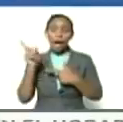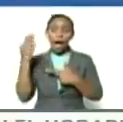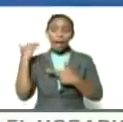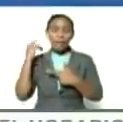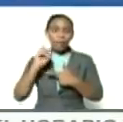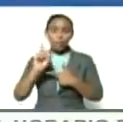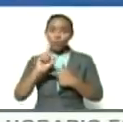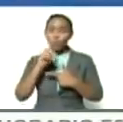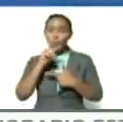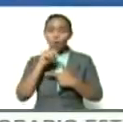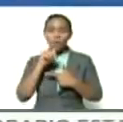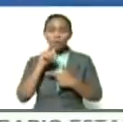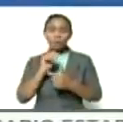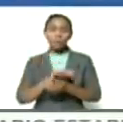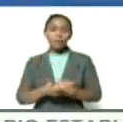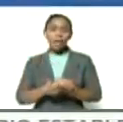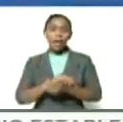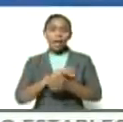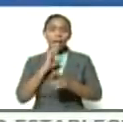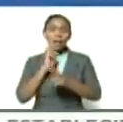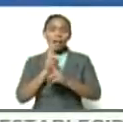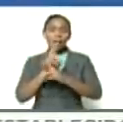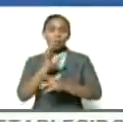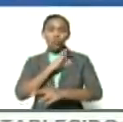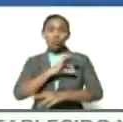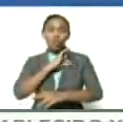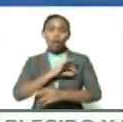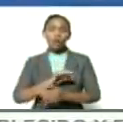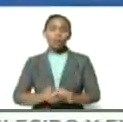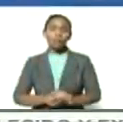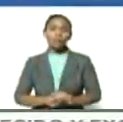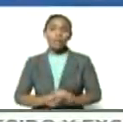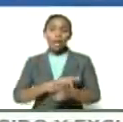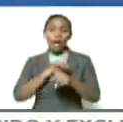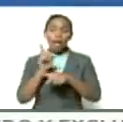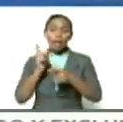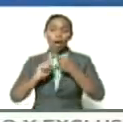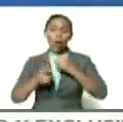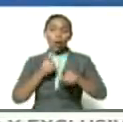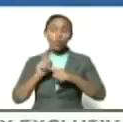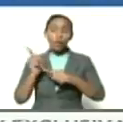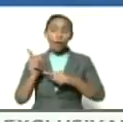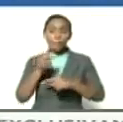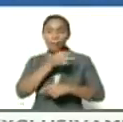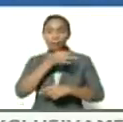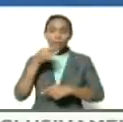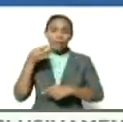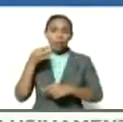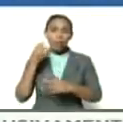no había las redes sociales y estas cosas tan extraordinarias